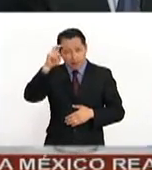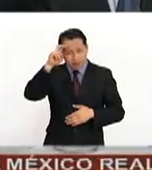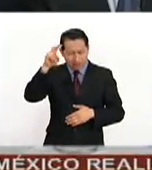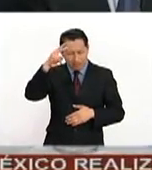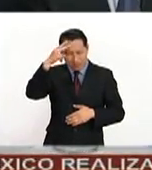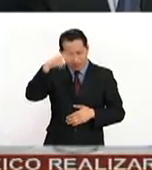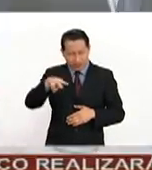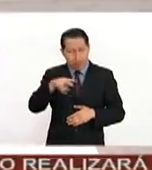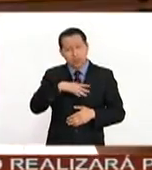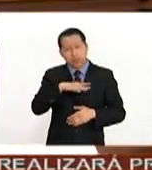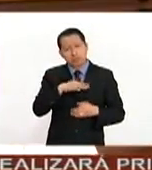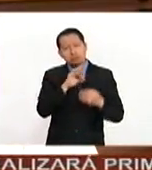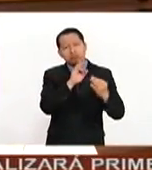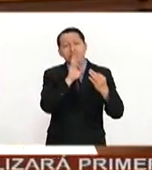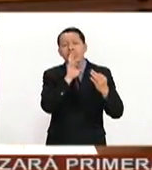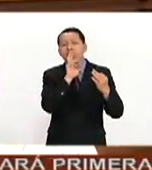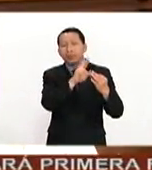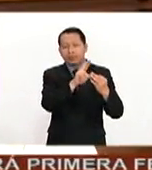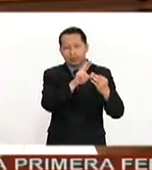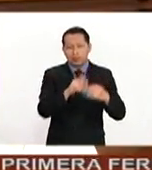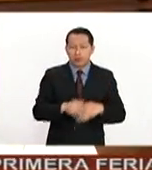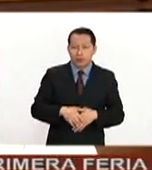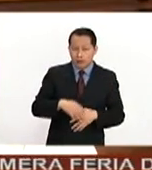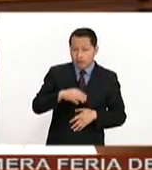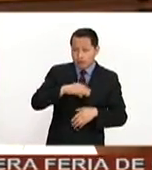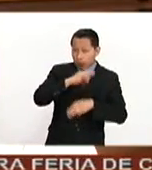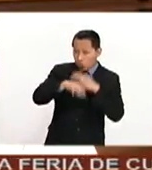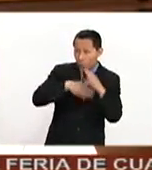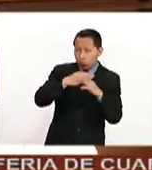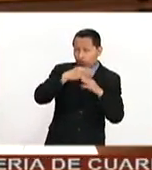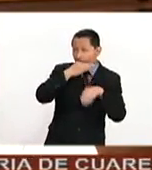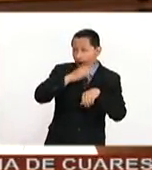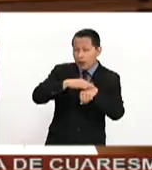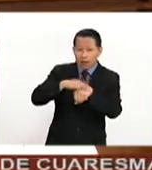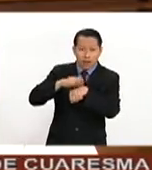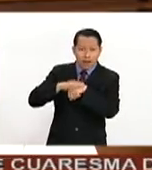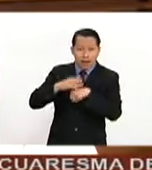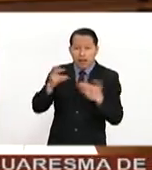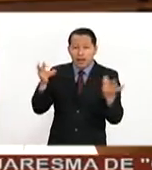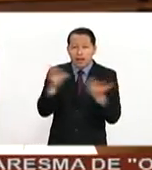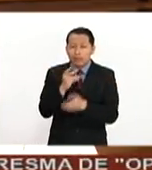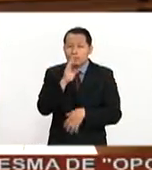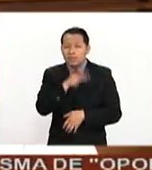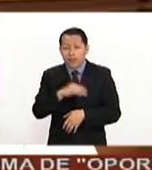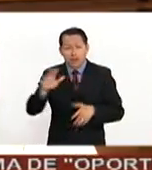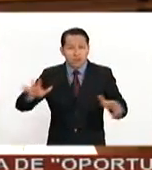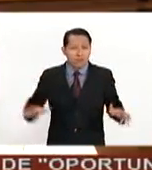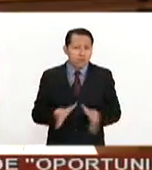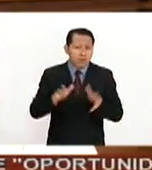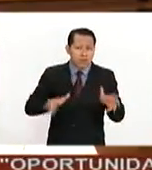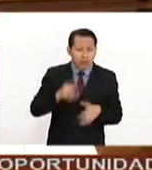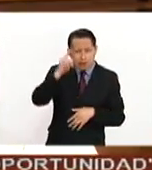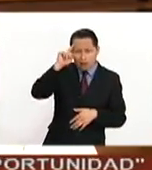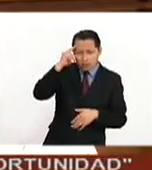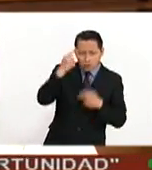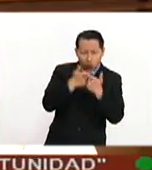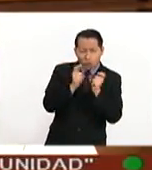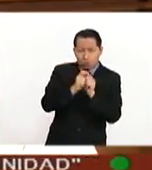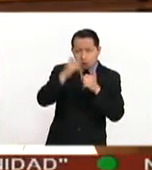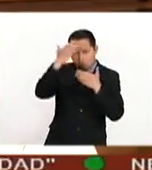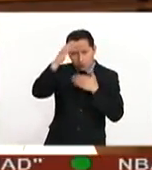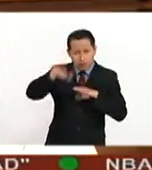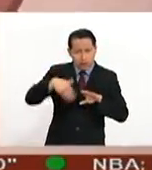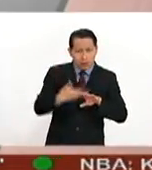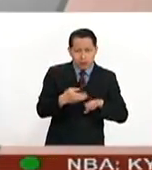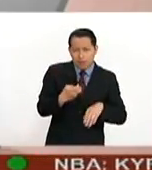responde a Donald Trump. Mandando el mensaje equivocado al resto del mundo. Así, ayudando a fomentar el enojo y odio de grupos terroristas hacia